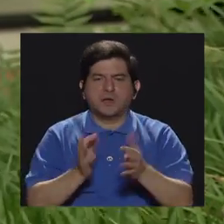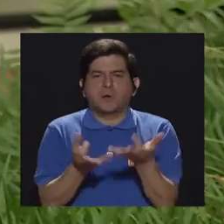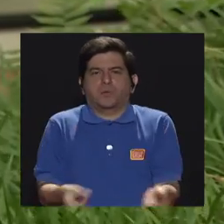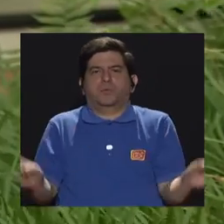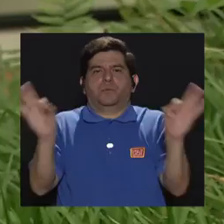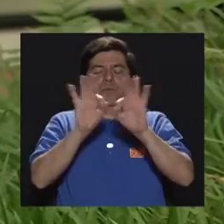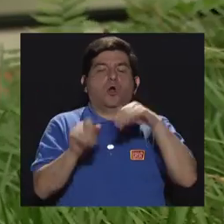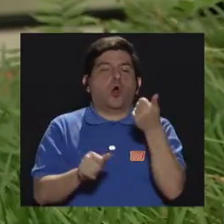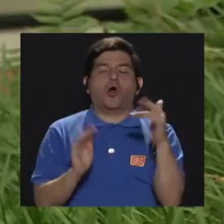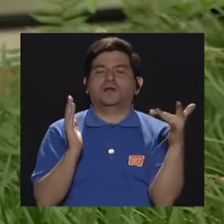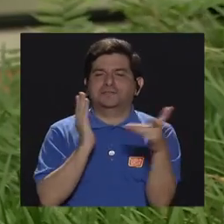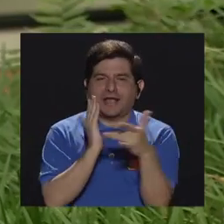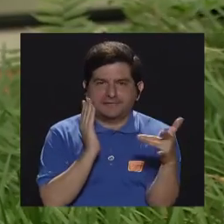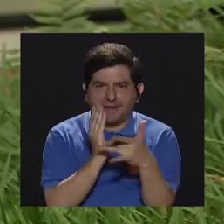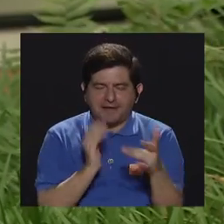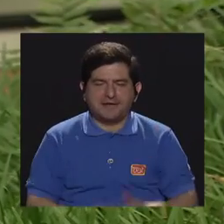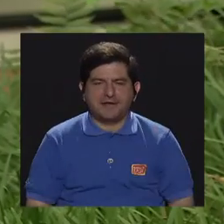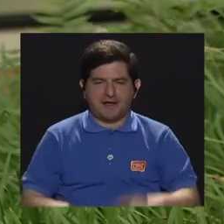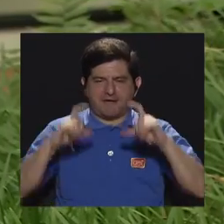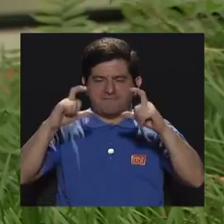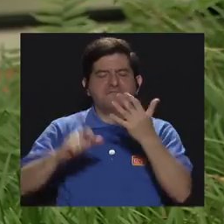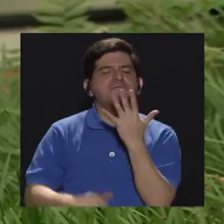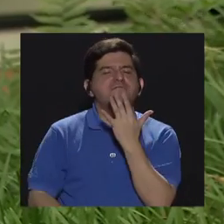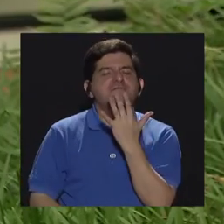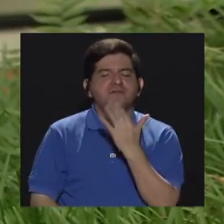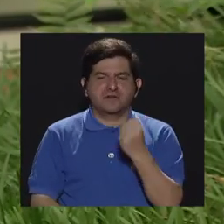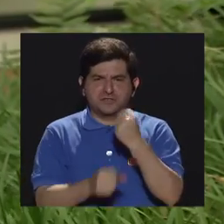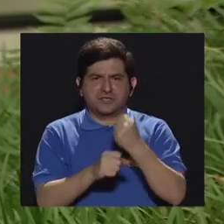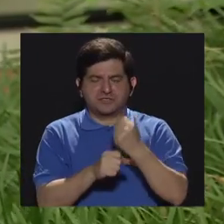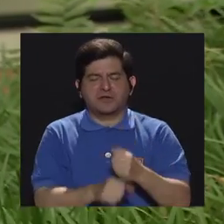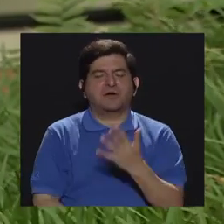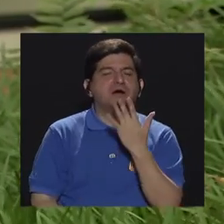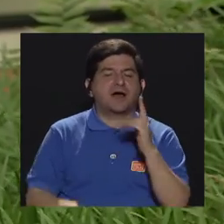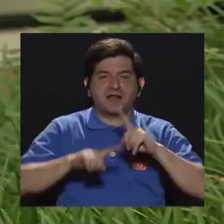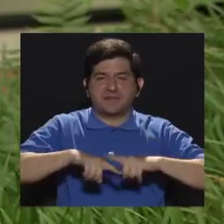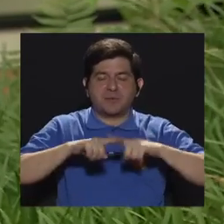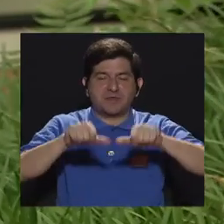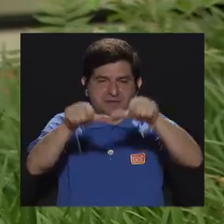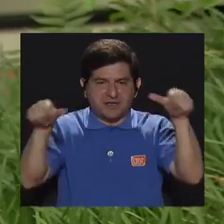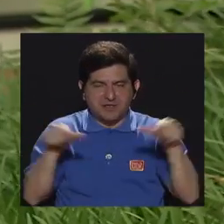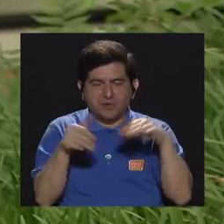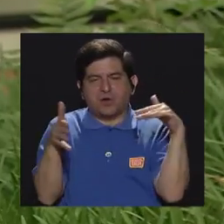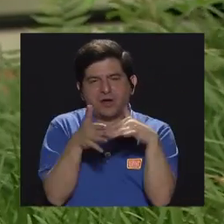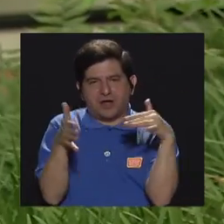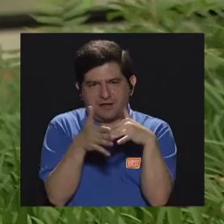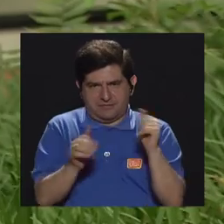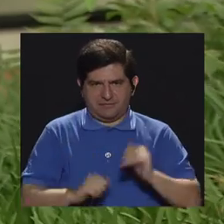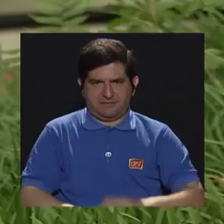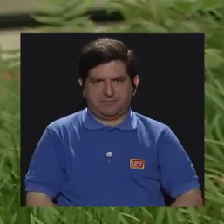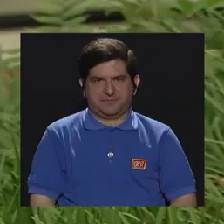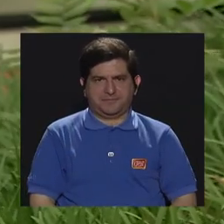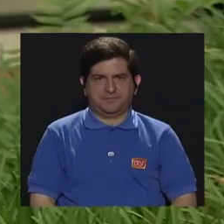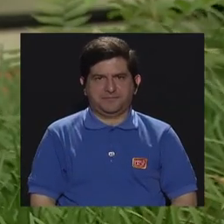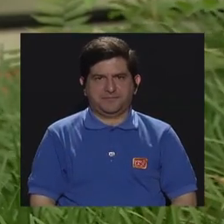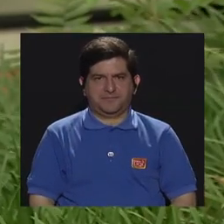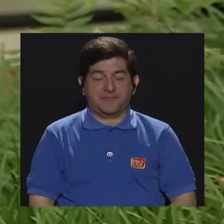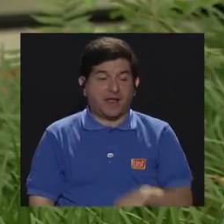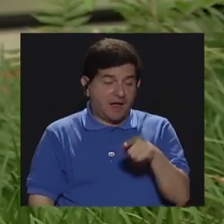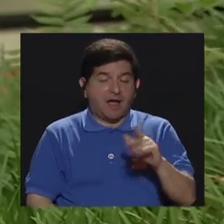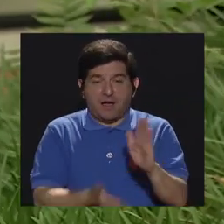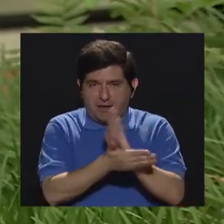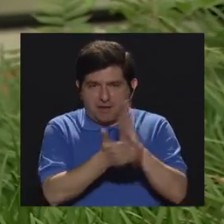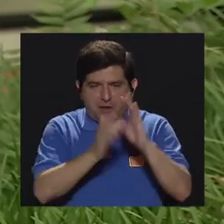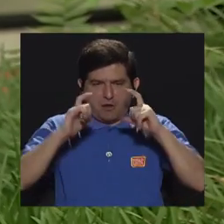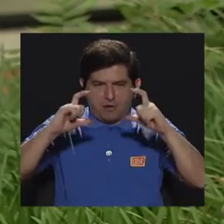Otra técnica importante son las fichas de colores, que se pueden trabajar por colores de acuerdo con el área de estudio que podemos trabajar. Entonces, en esas